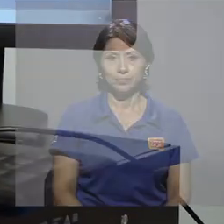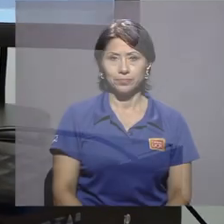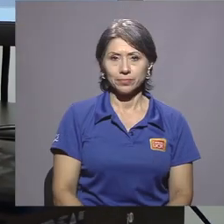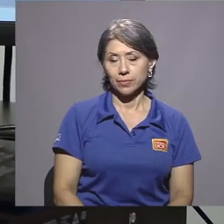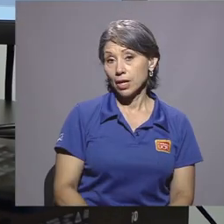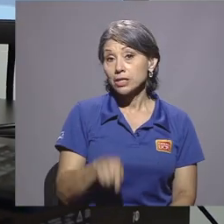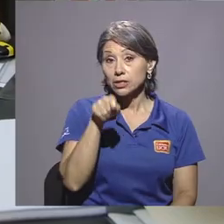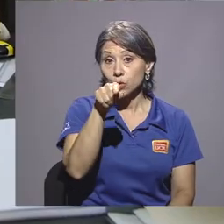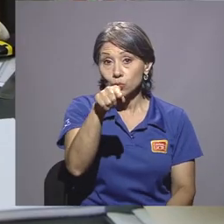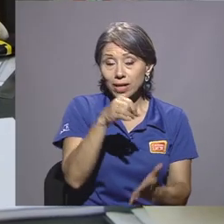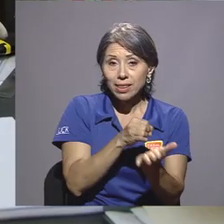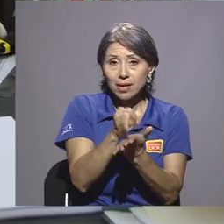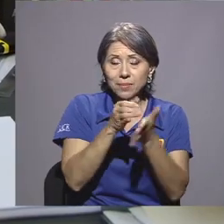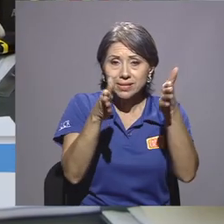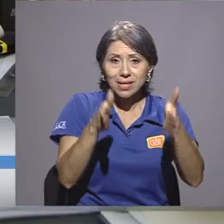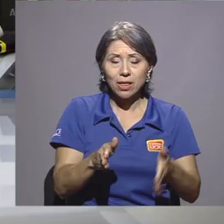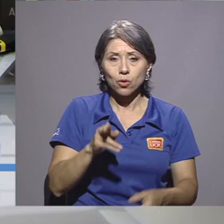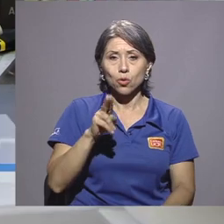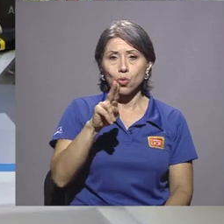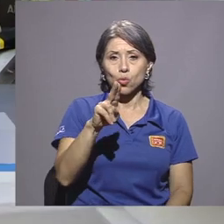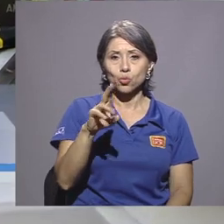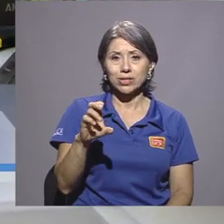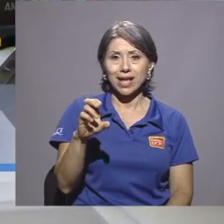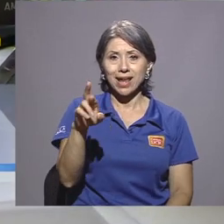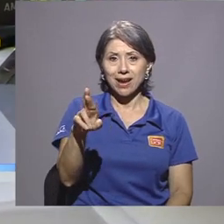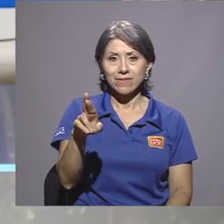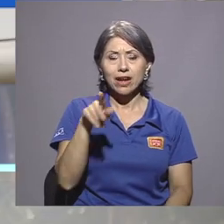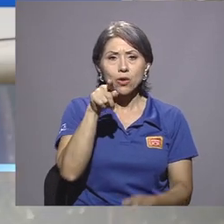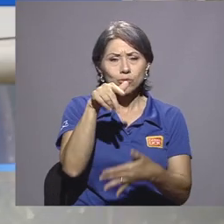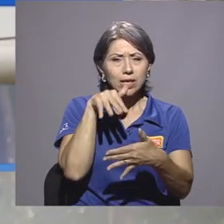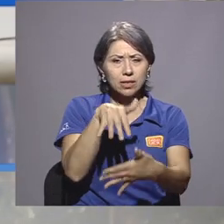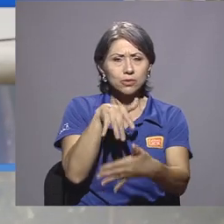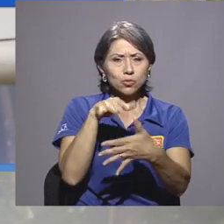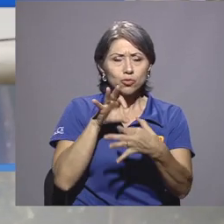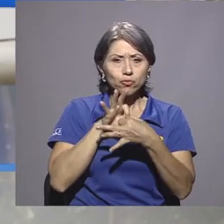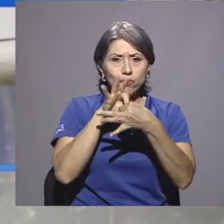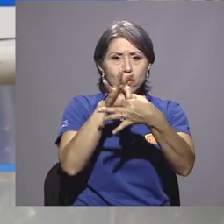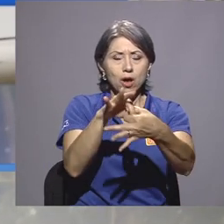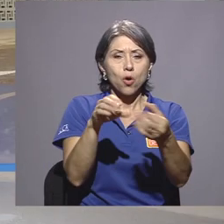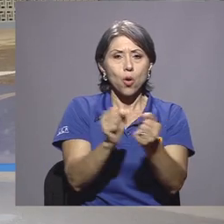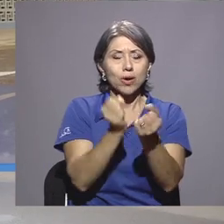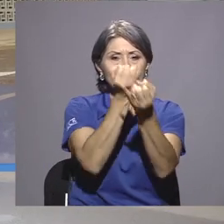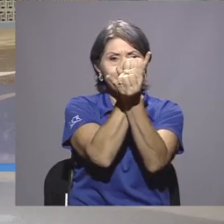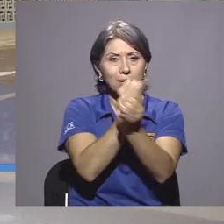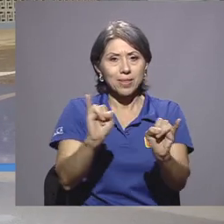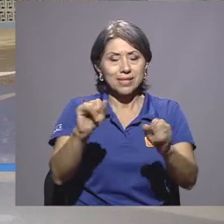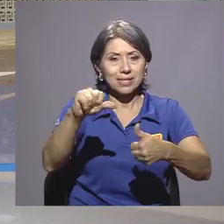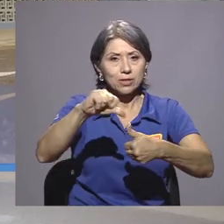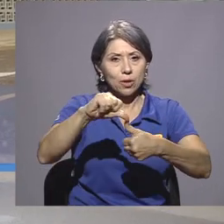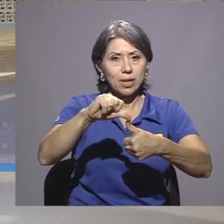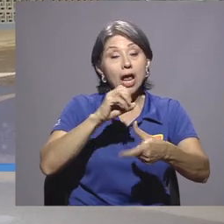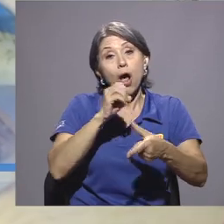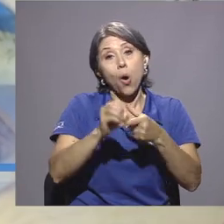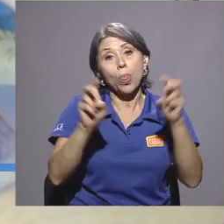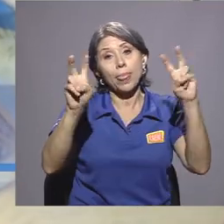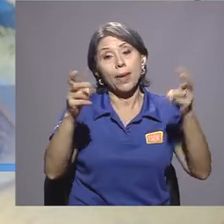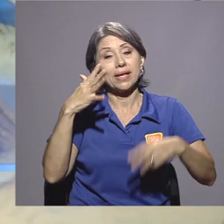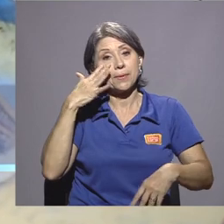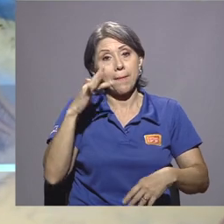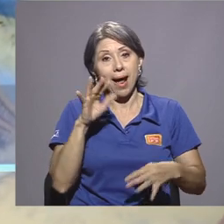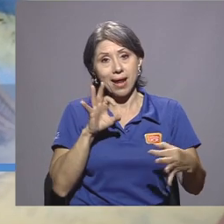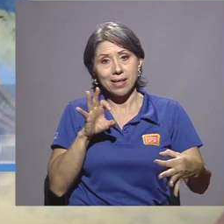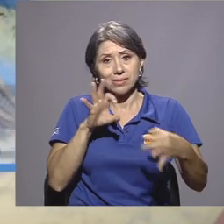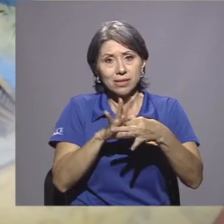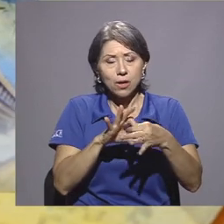Si usted es investigador de la UCR y tiene estudios relacionados con independencia de Centroamérica o con temáticas afines,